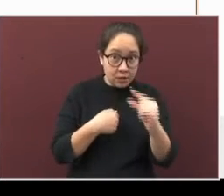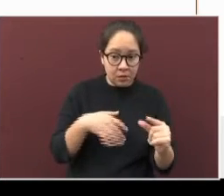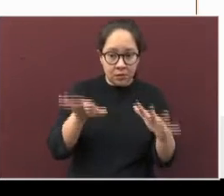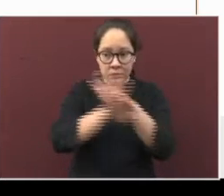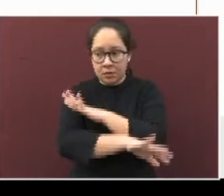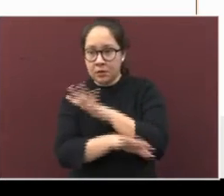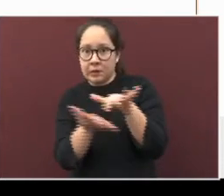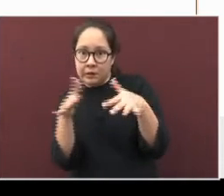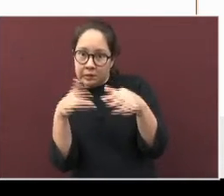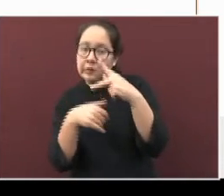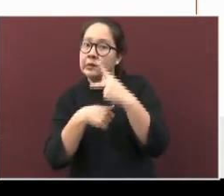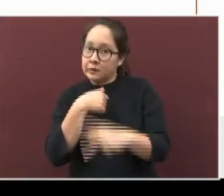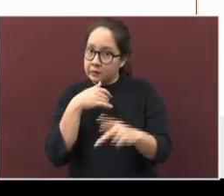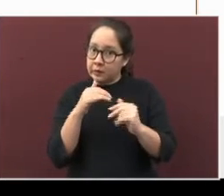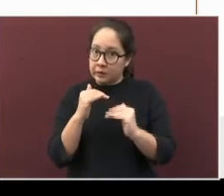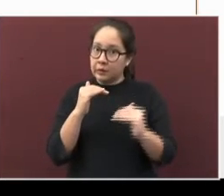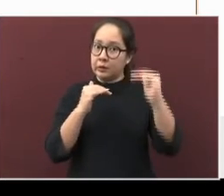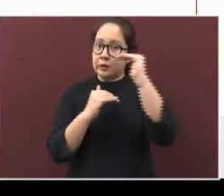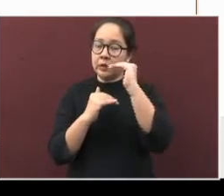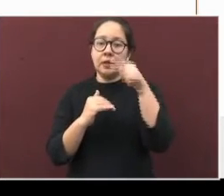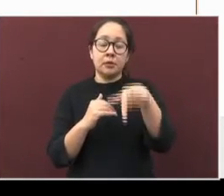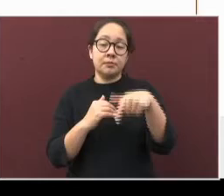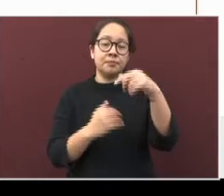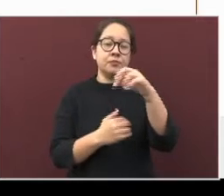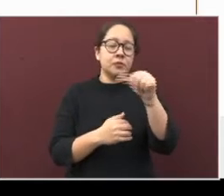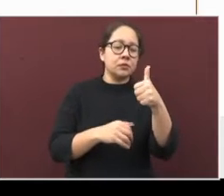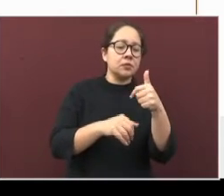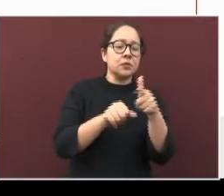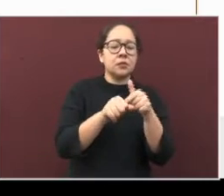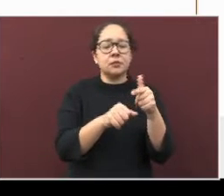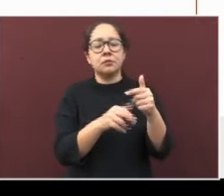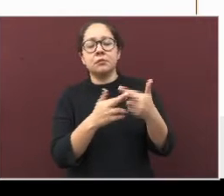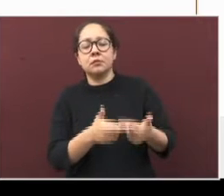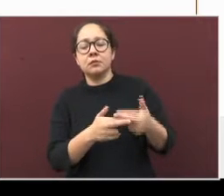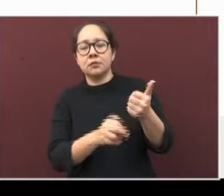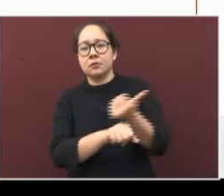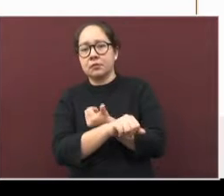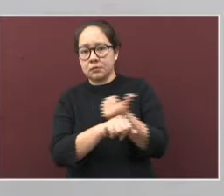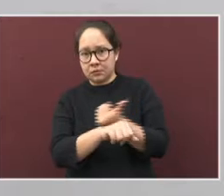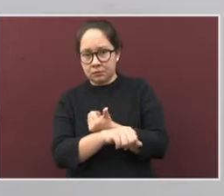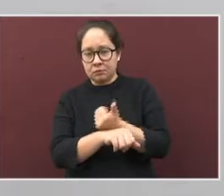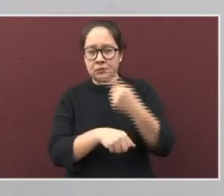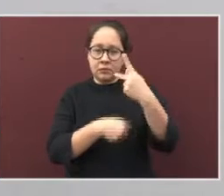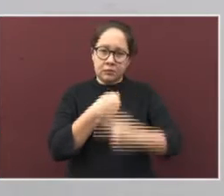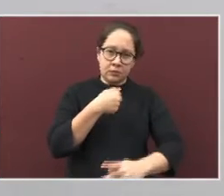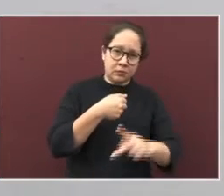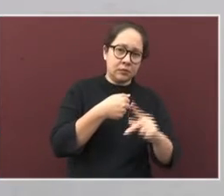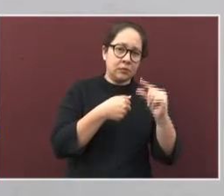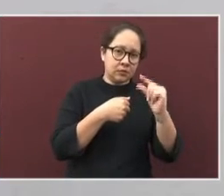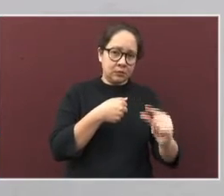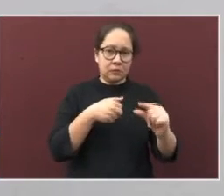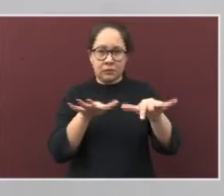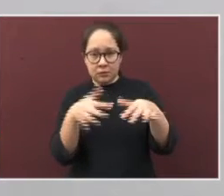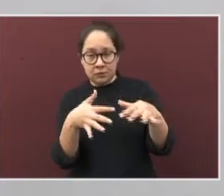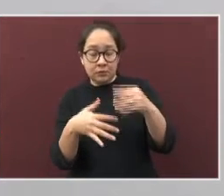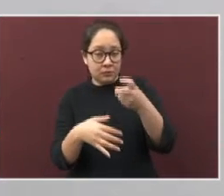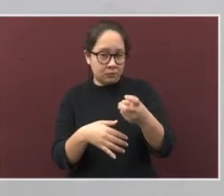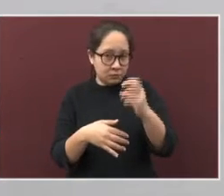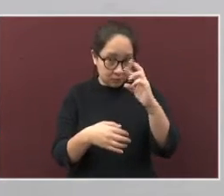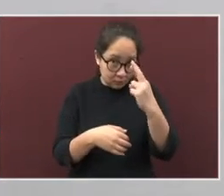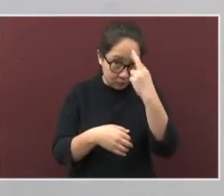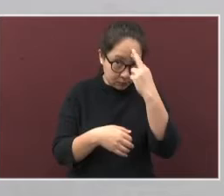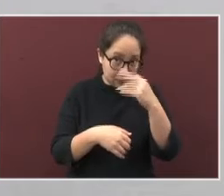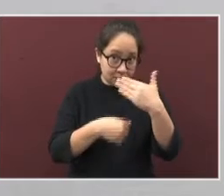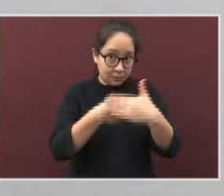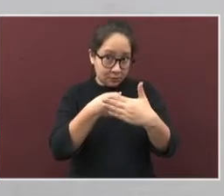municipios, estos prevalecen entre los riesgos bajo y medio. Recuerden que la evaluación del riesgo se efectúa